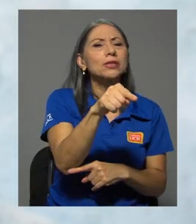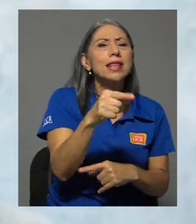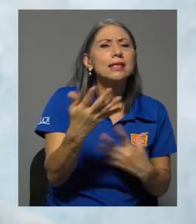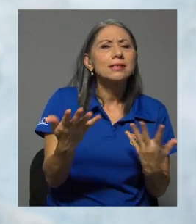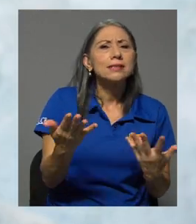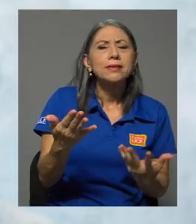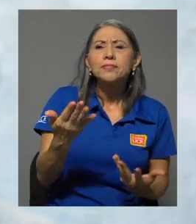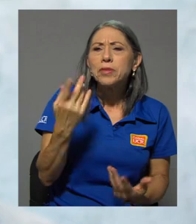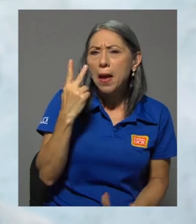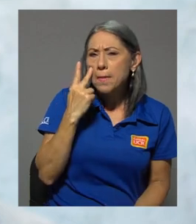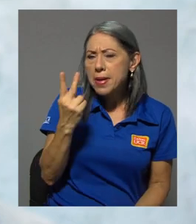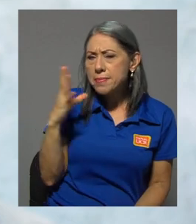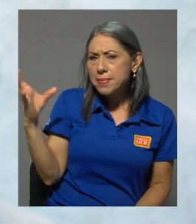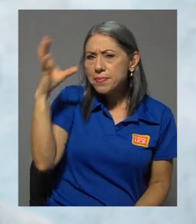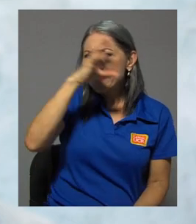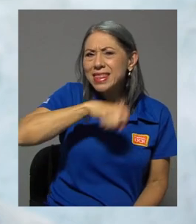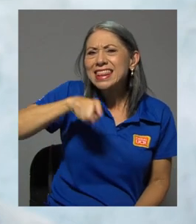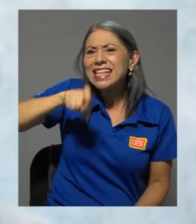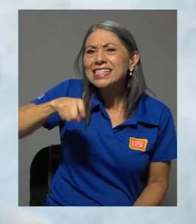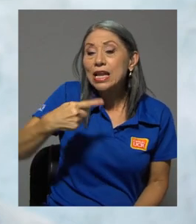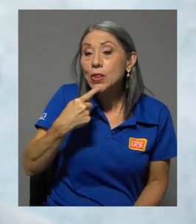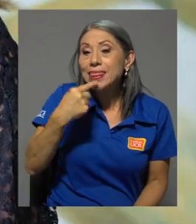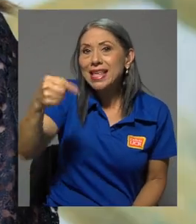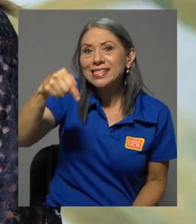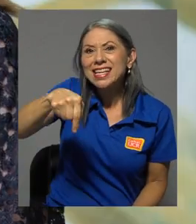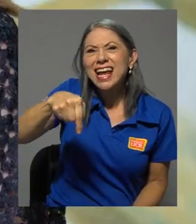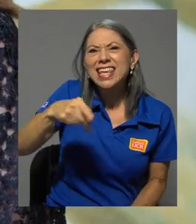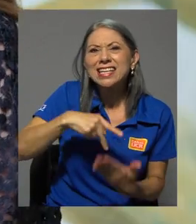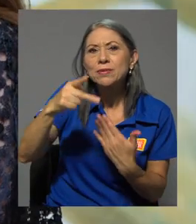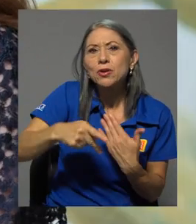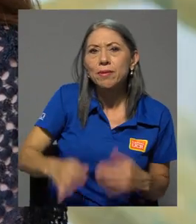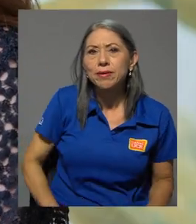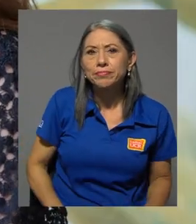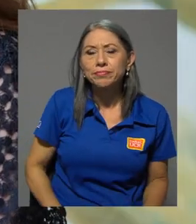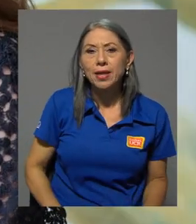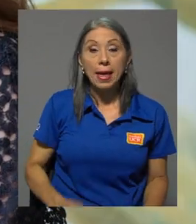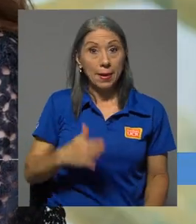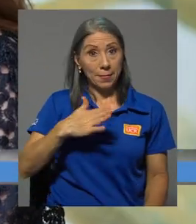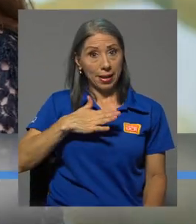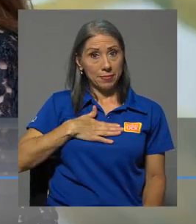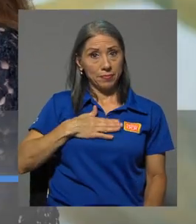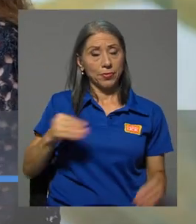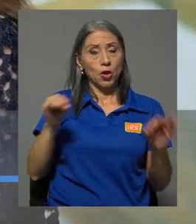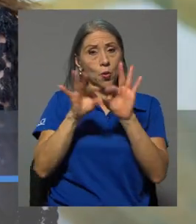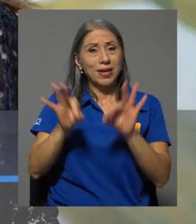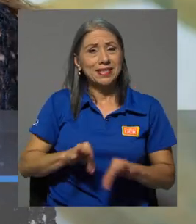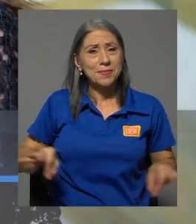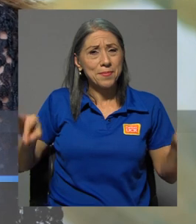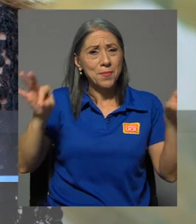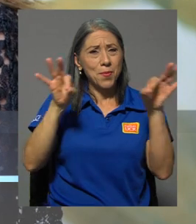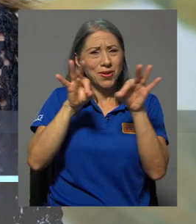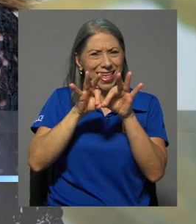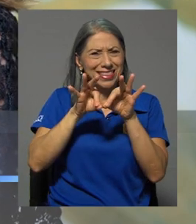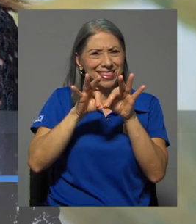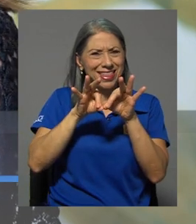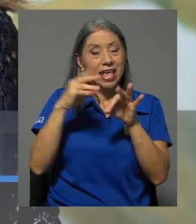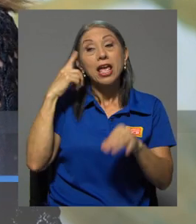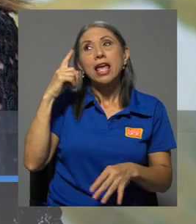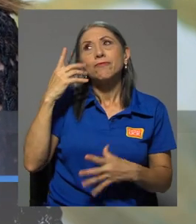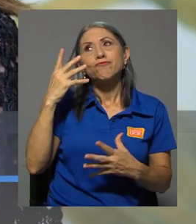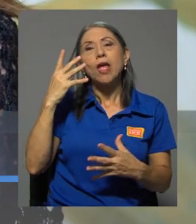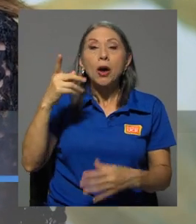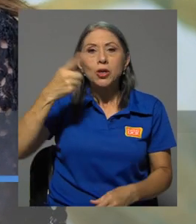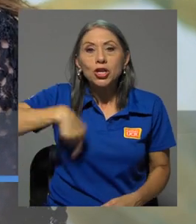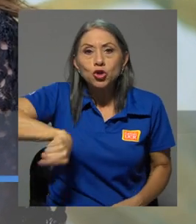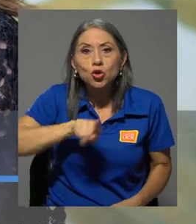necesario decir aquí en este programa? Oye, para mí lo más importante a resaltar, nosotras hicimos el estudio